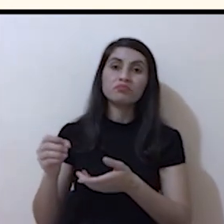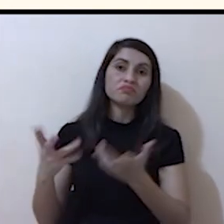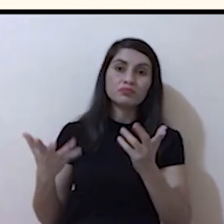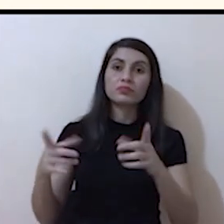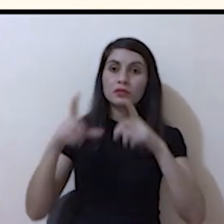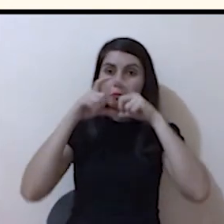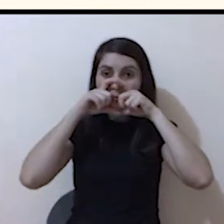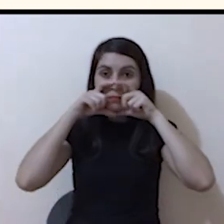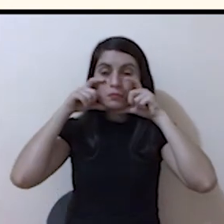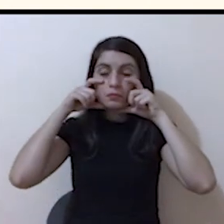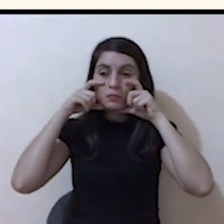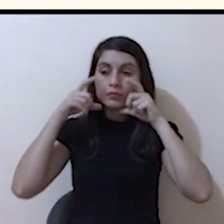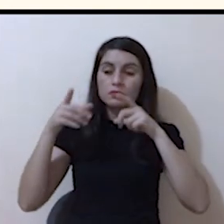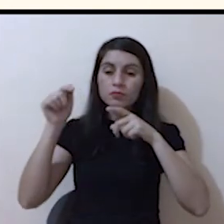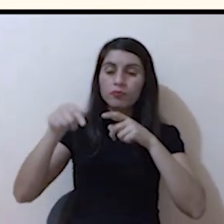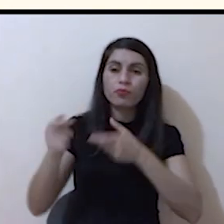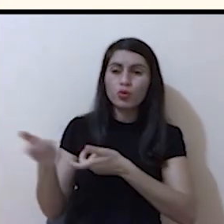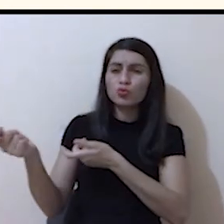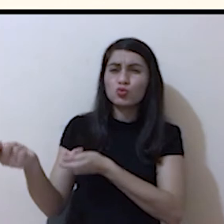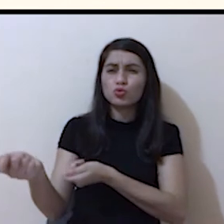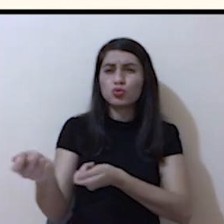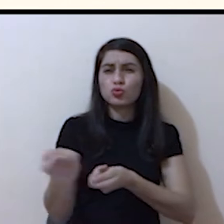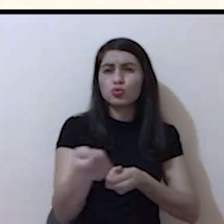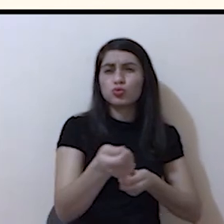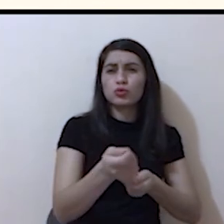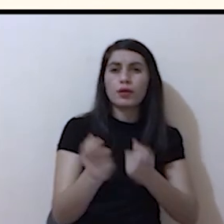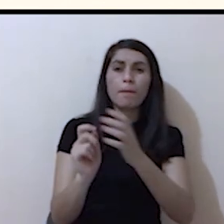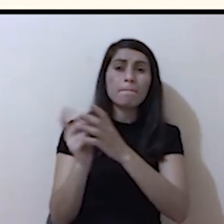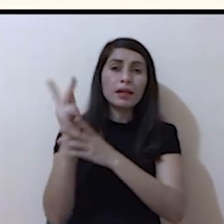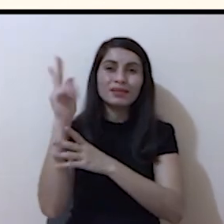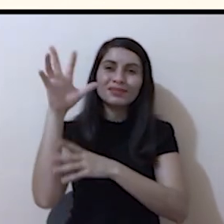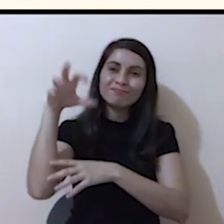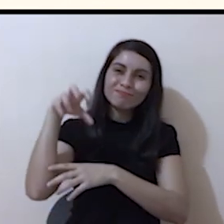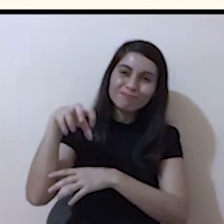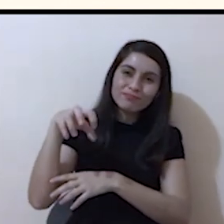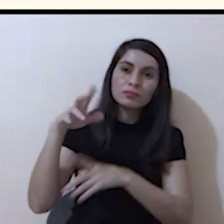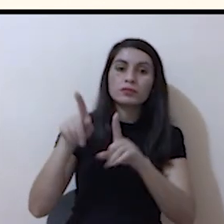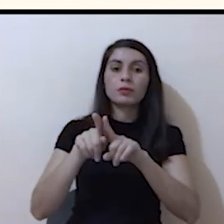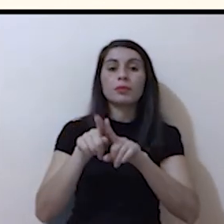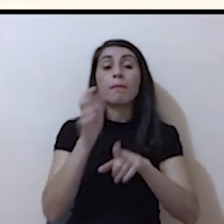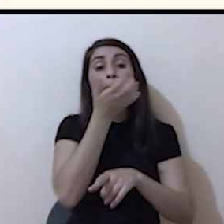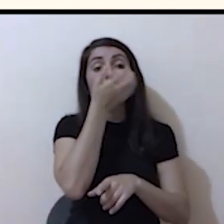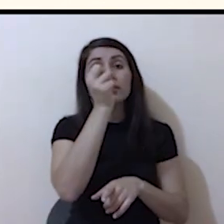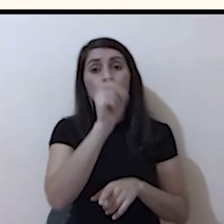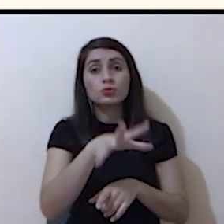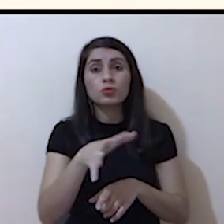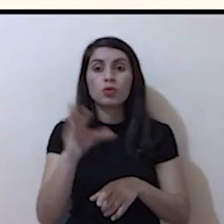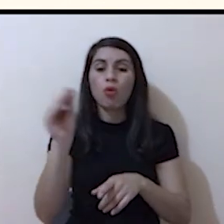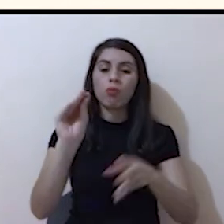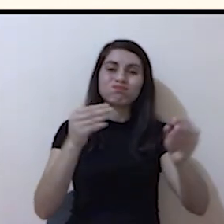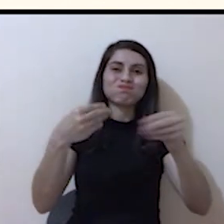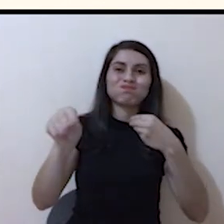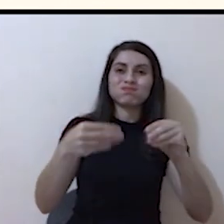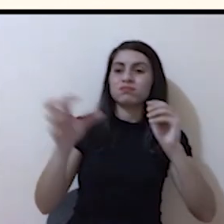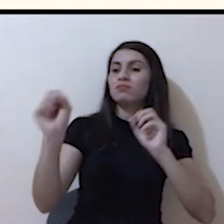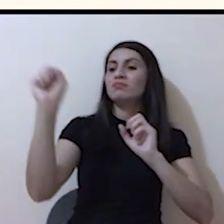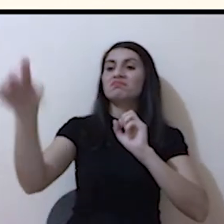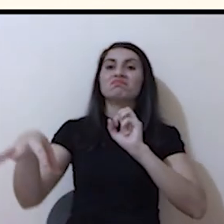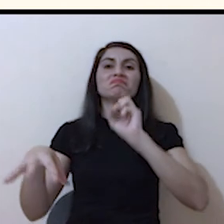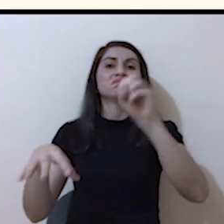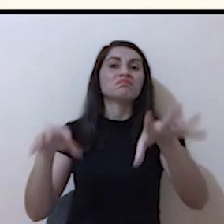contaminando poco a poco nuestras fuentes de agua. La basura, desechos, plásticos que nosotros